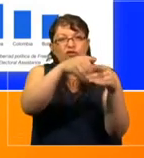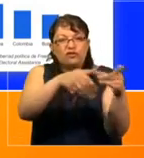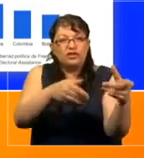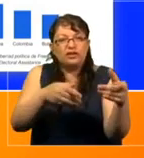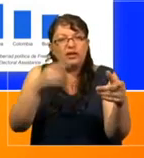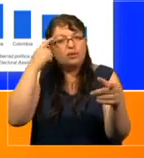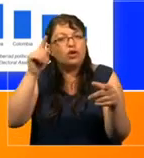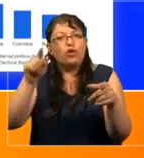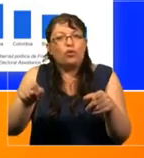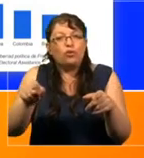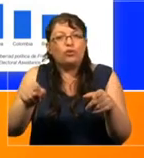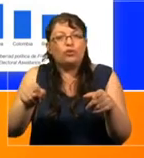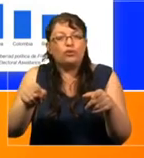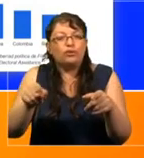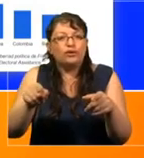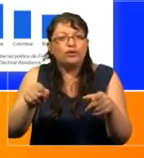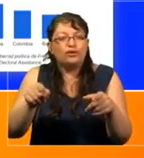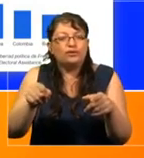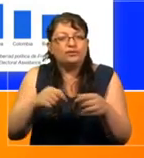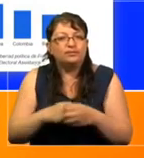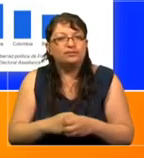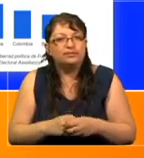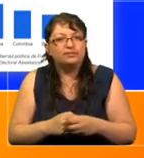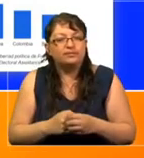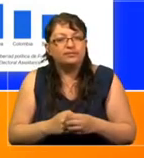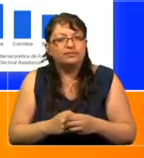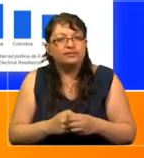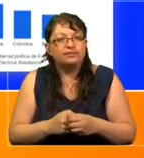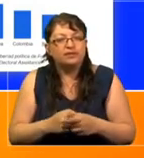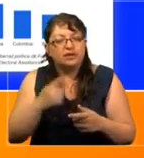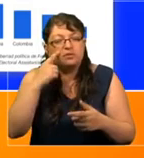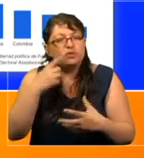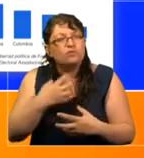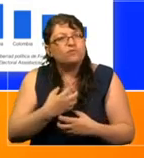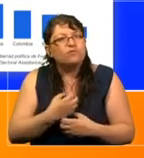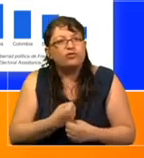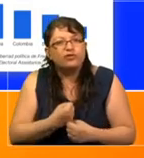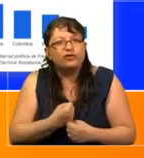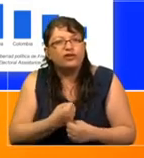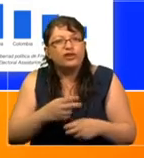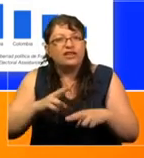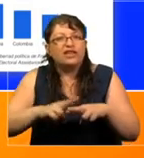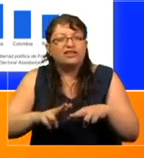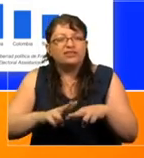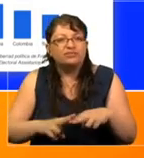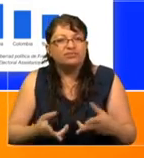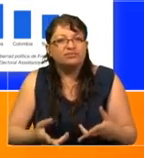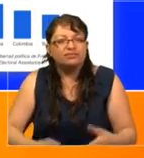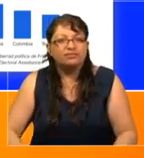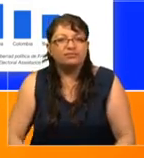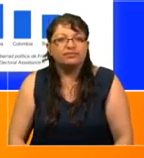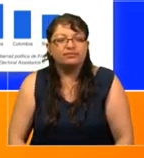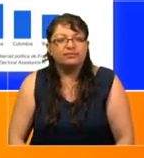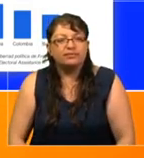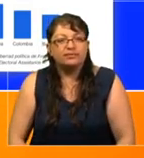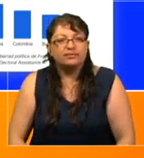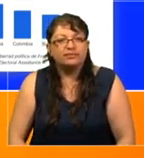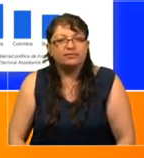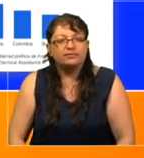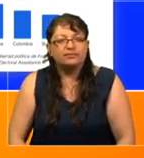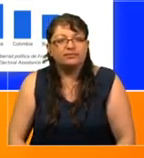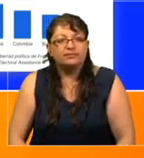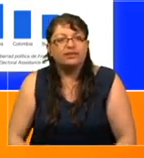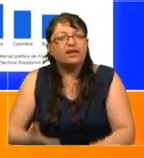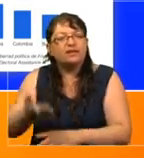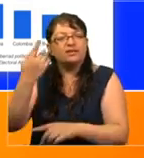factores a considerar en la frustración generada, y un poco lo que hablábamos antes